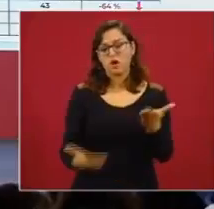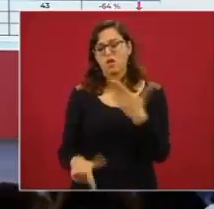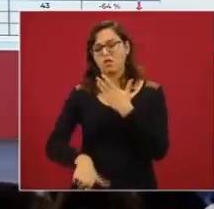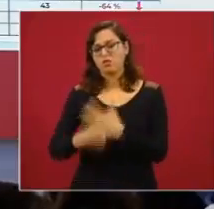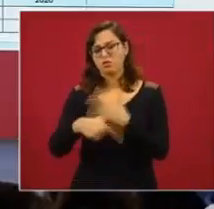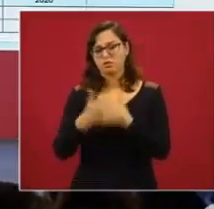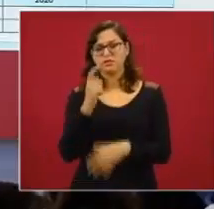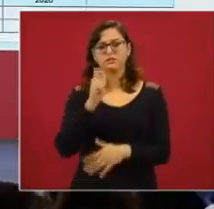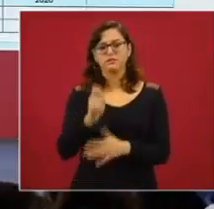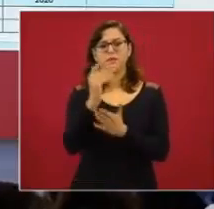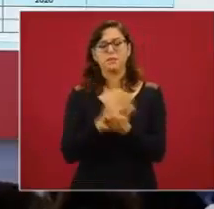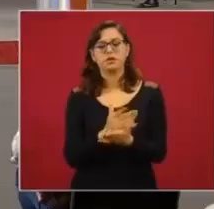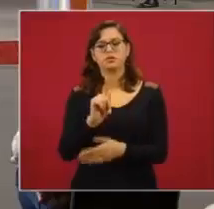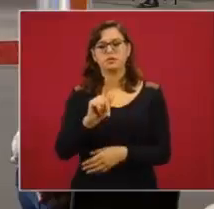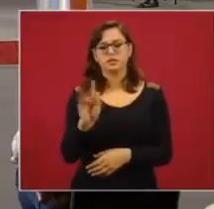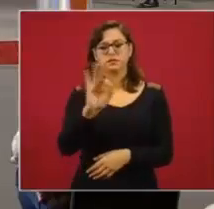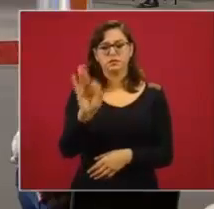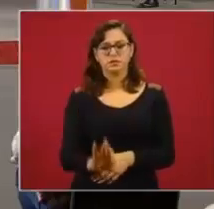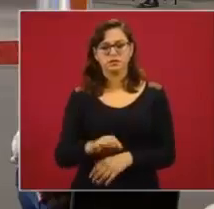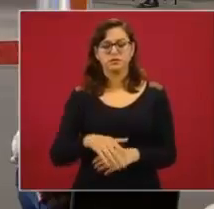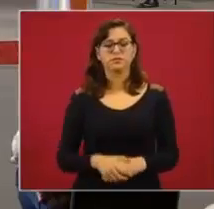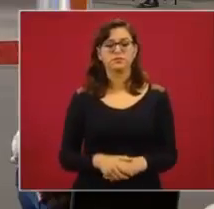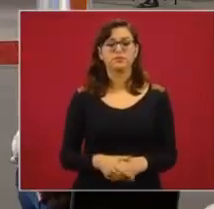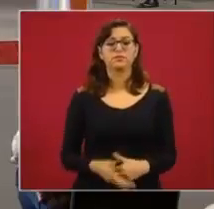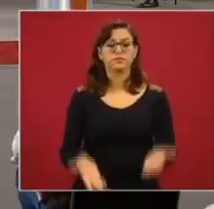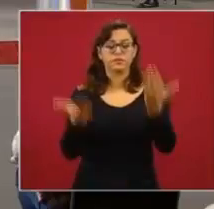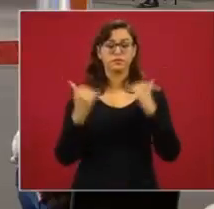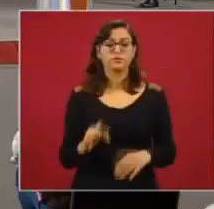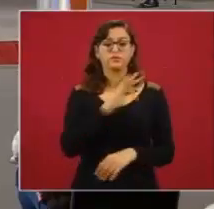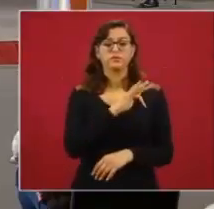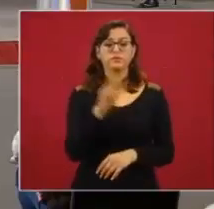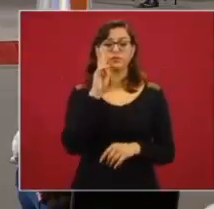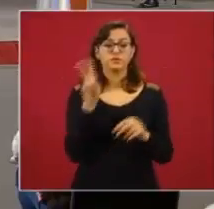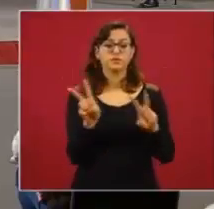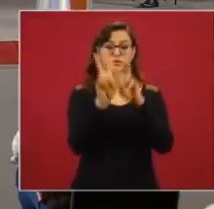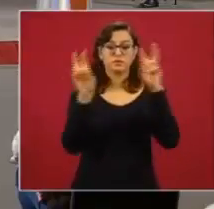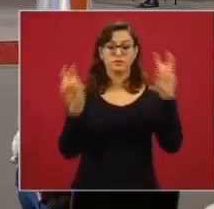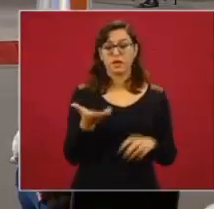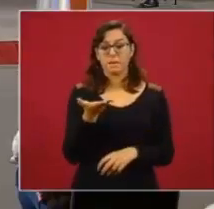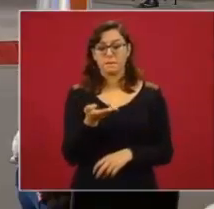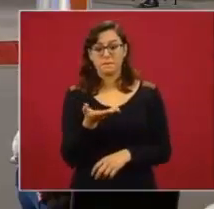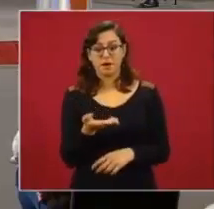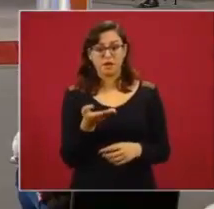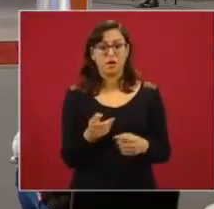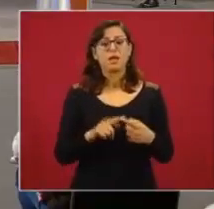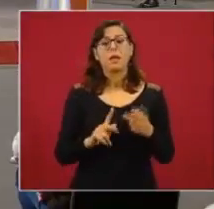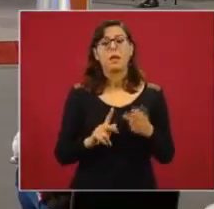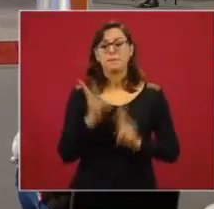Adelante, por favor. Estas son las erradicaciones de la marihuana y de la amapola.